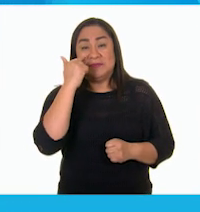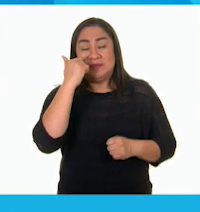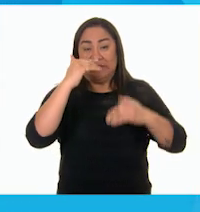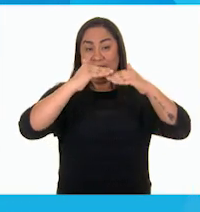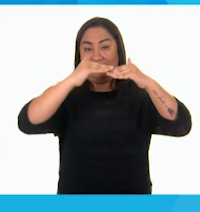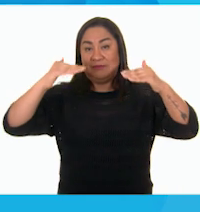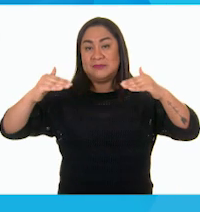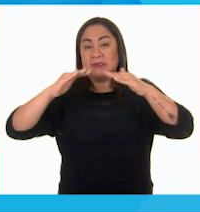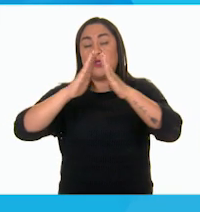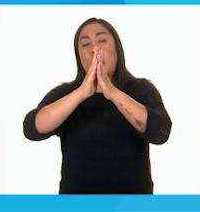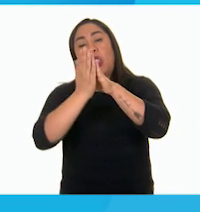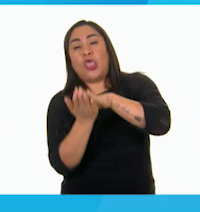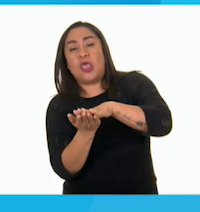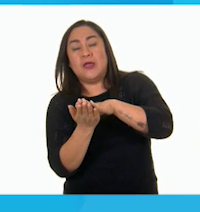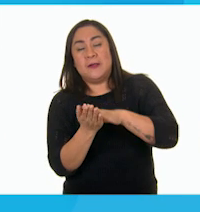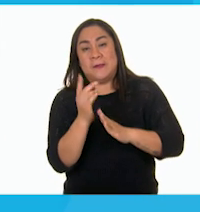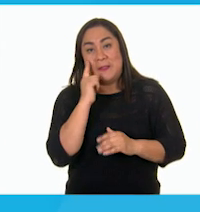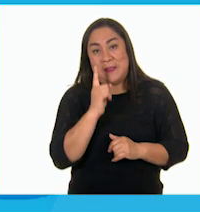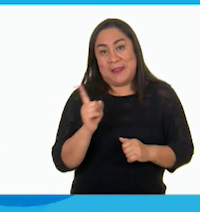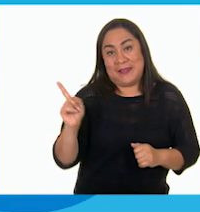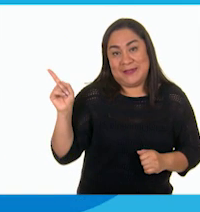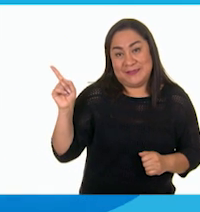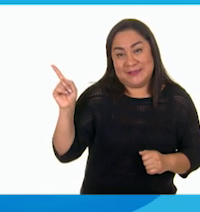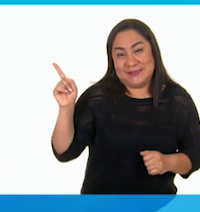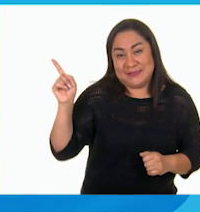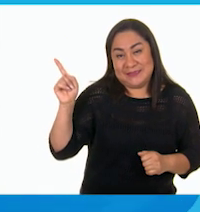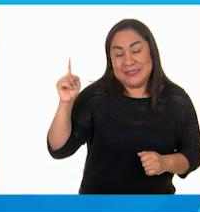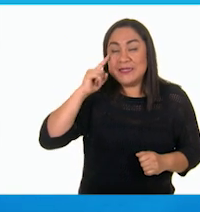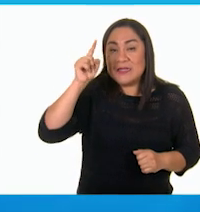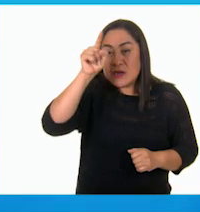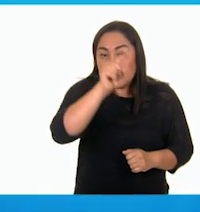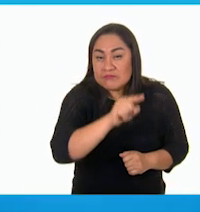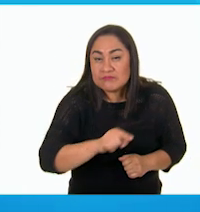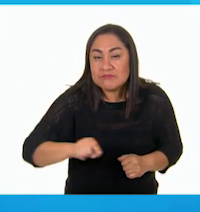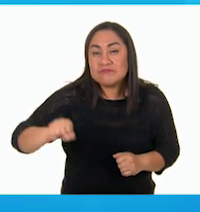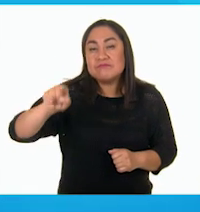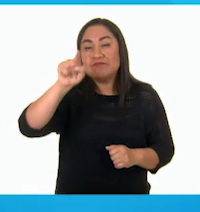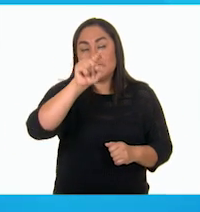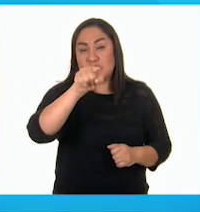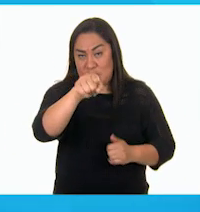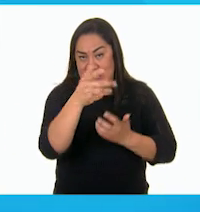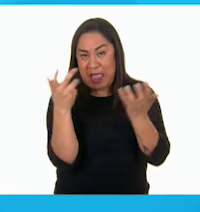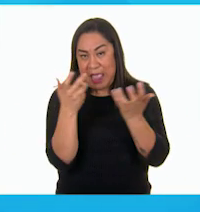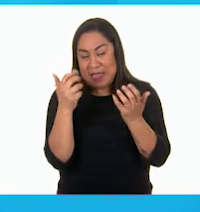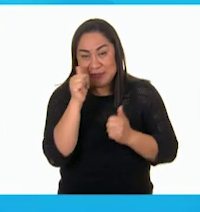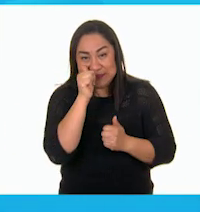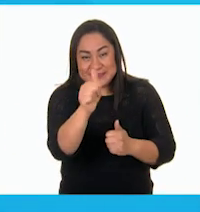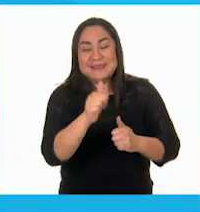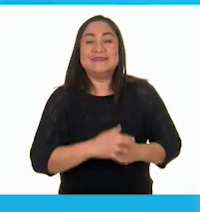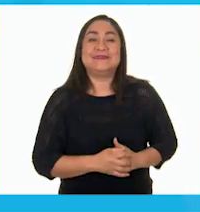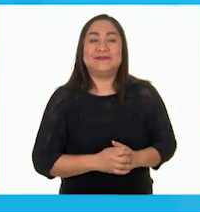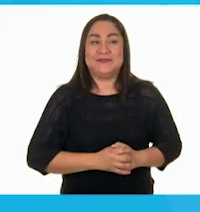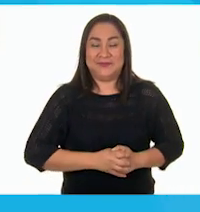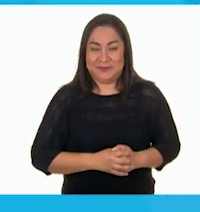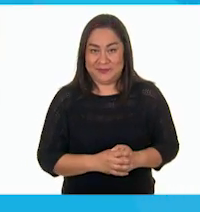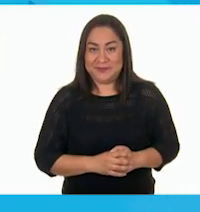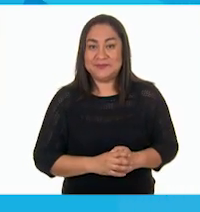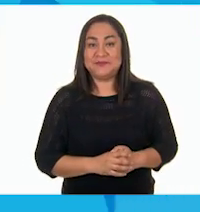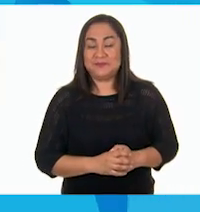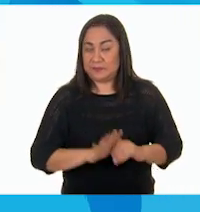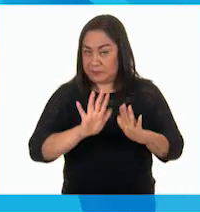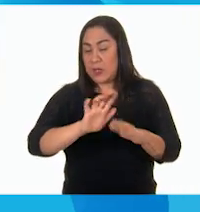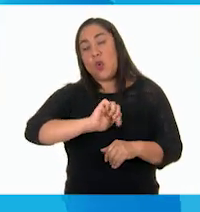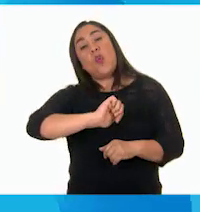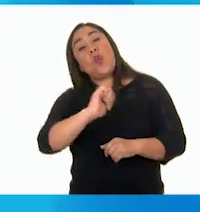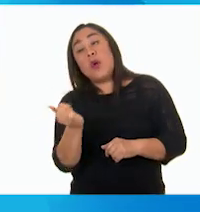repisa. ¡Ah! Hay que marcarlo con un círculo. Márquenlo con un círculo. Muy bien. Ahí va otra